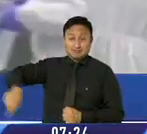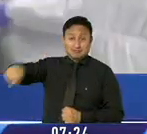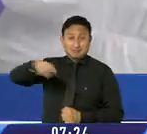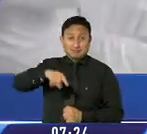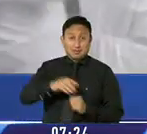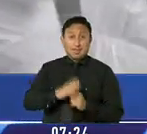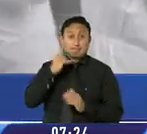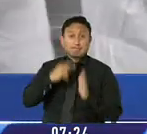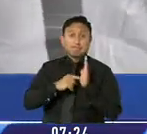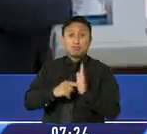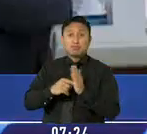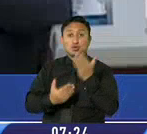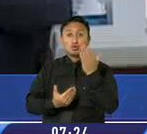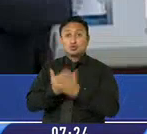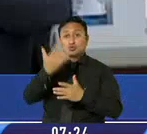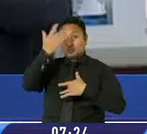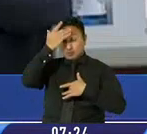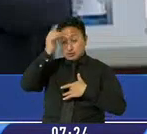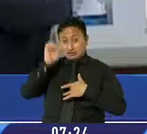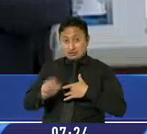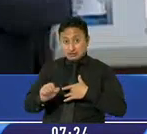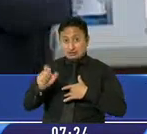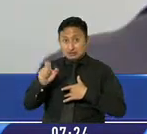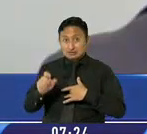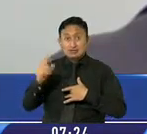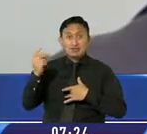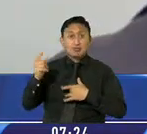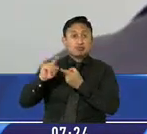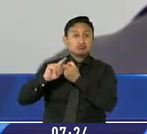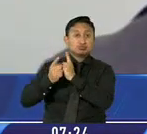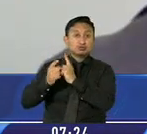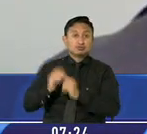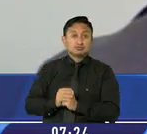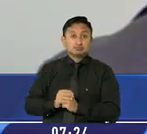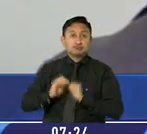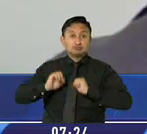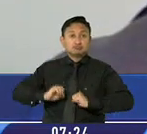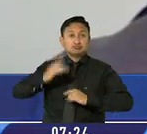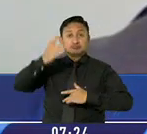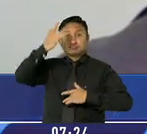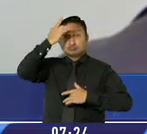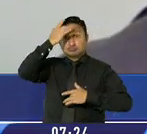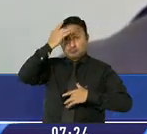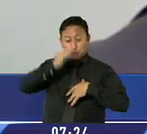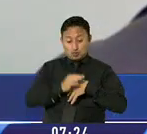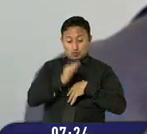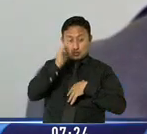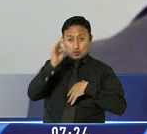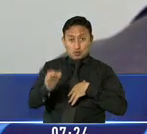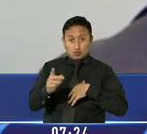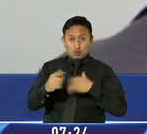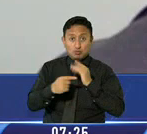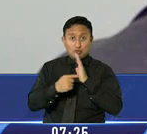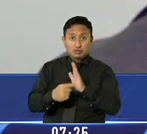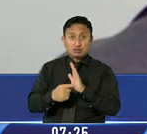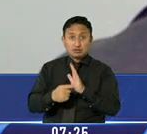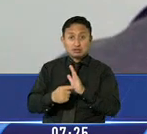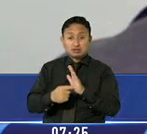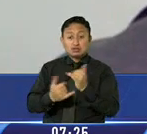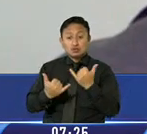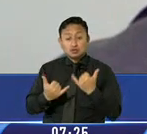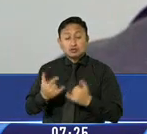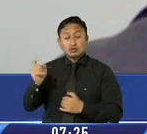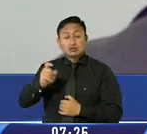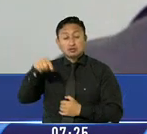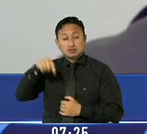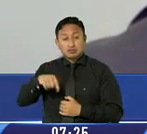como el aparecimiento de nuevas variantes. Yo creo que COVID ha sido un claro ejemplo de la necesidad